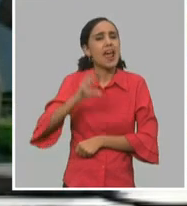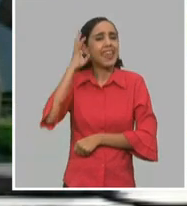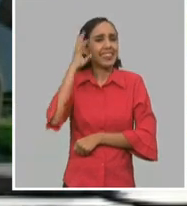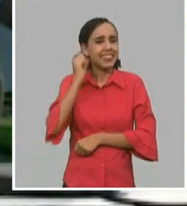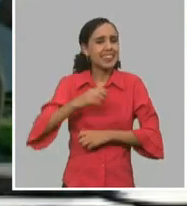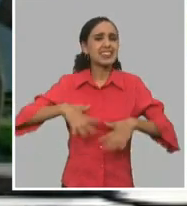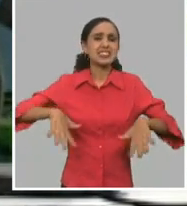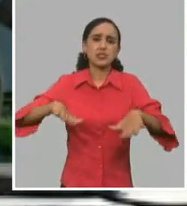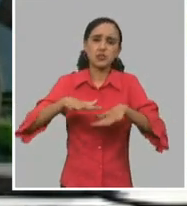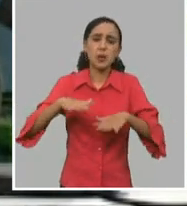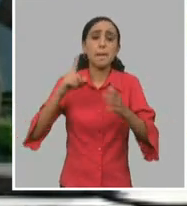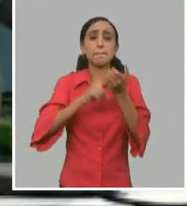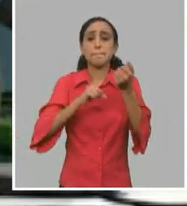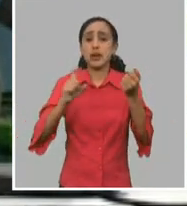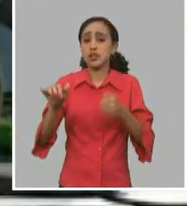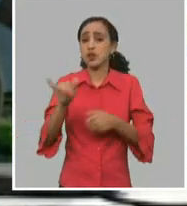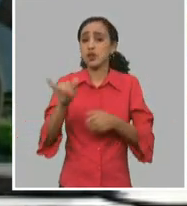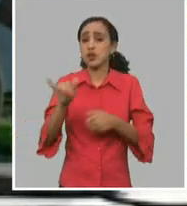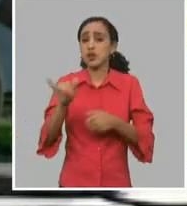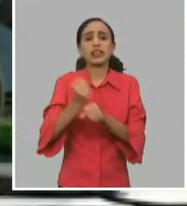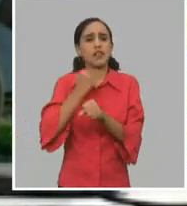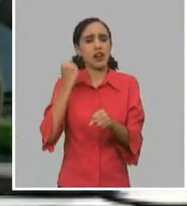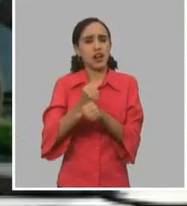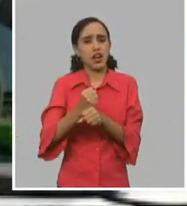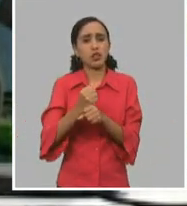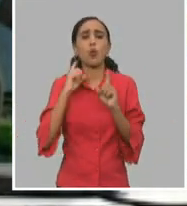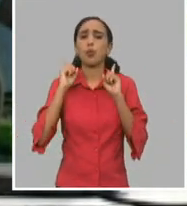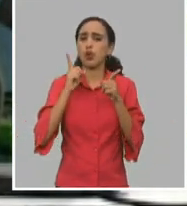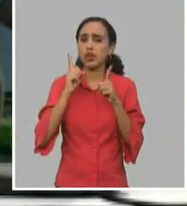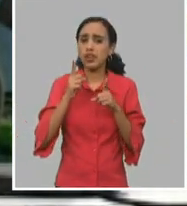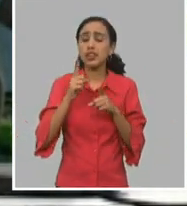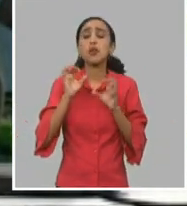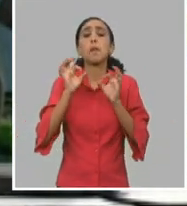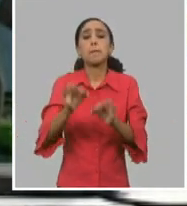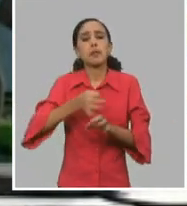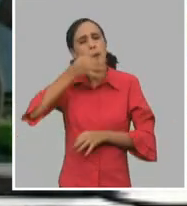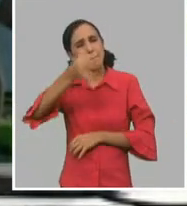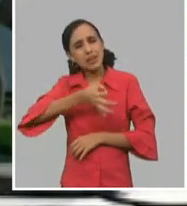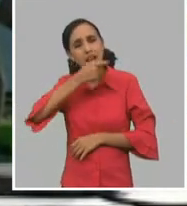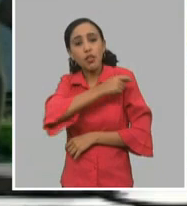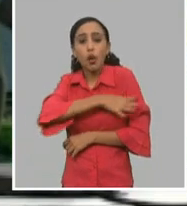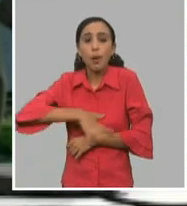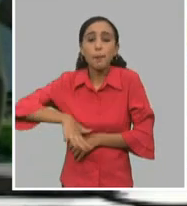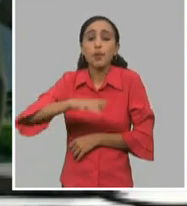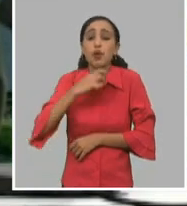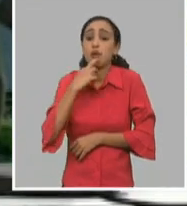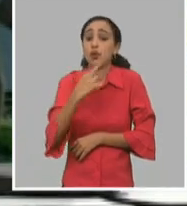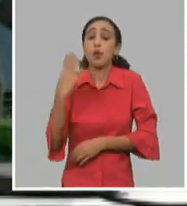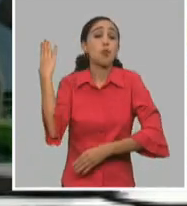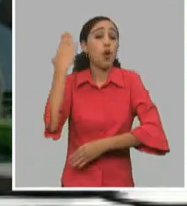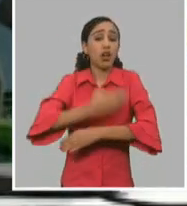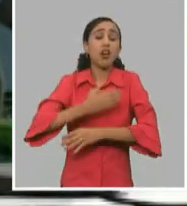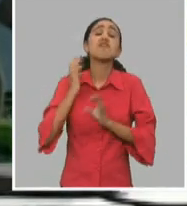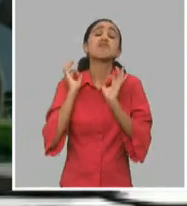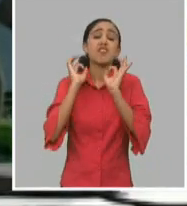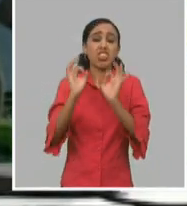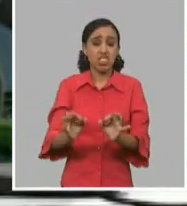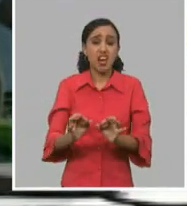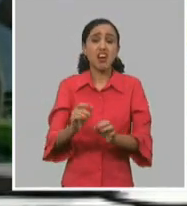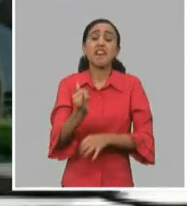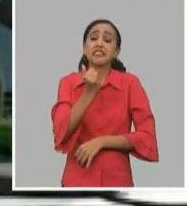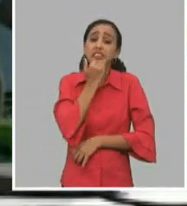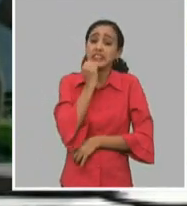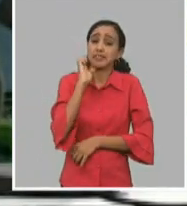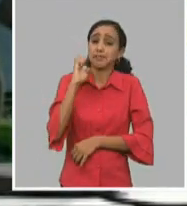por supuesto haciendo trabajo, el político ideológico que le corresponde y nosotros respondiendo a ello, de que el bloqueo es una realidad, que teníamos que